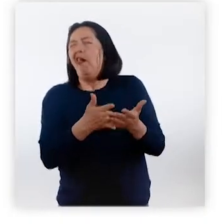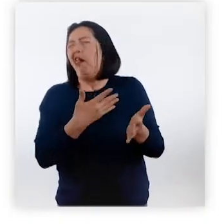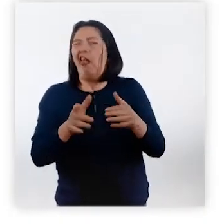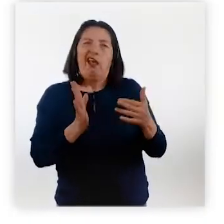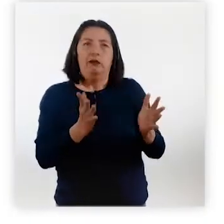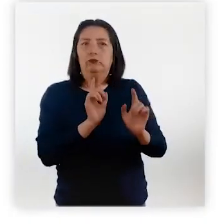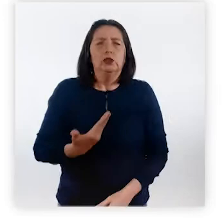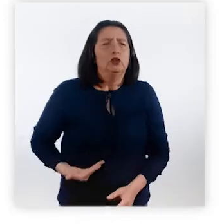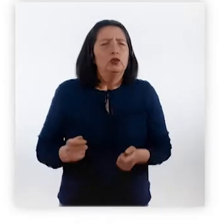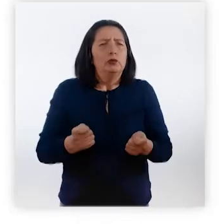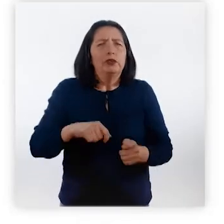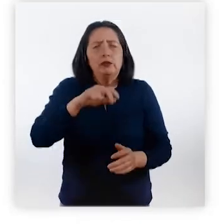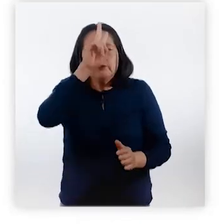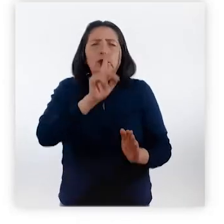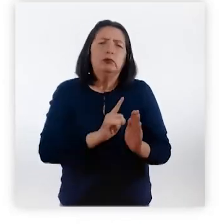la guardia ante la COVID-19.